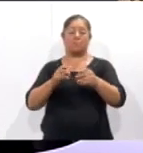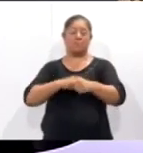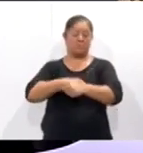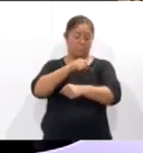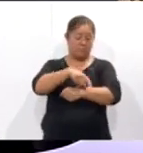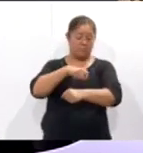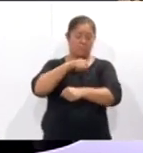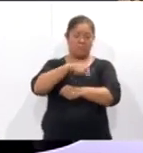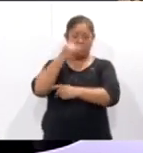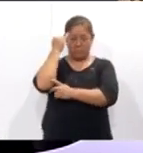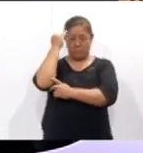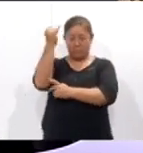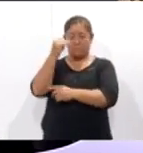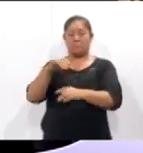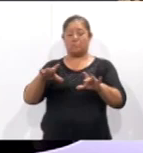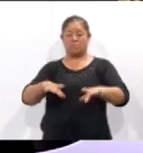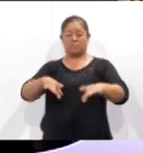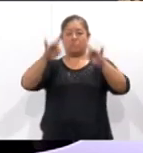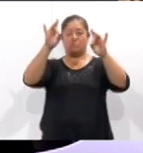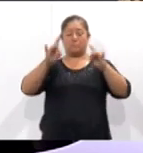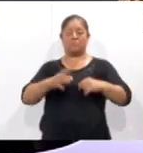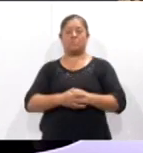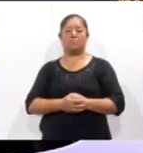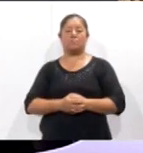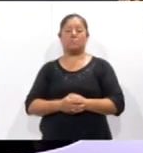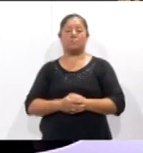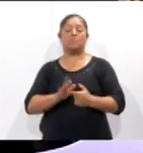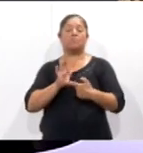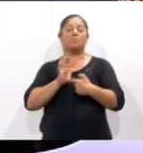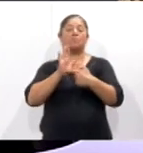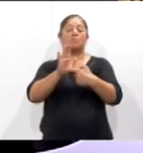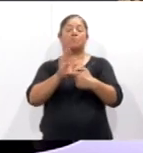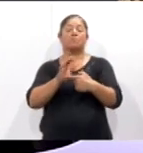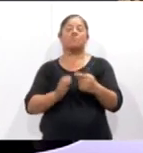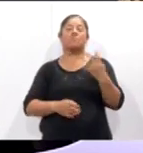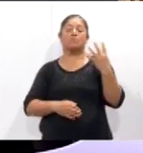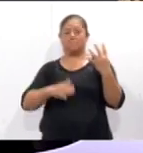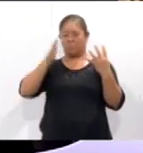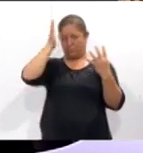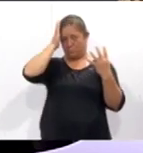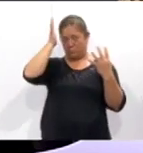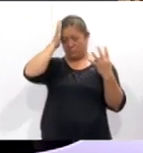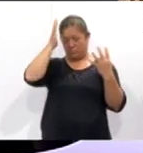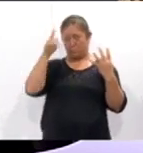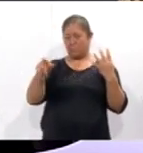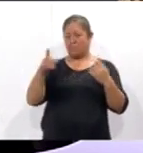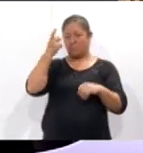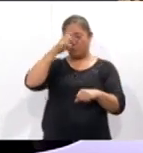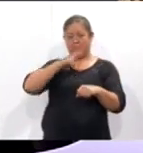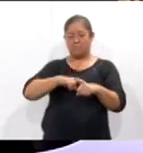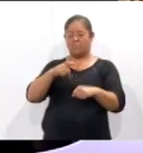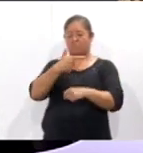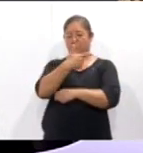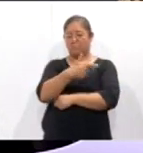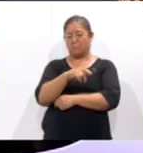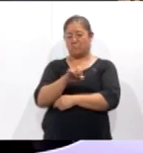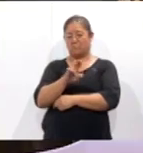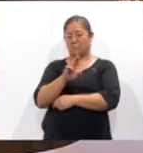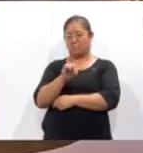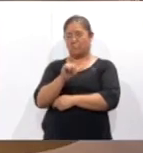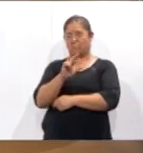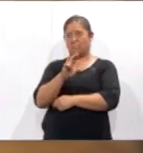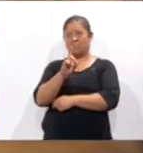Creativo del Circo, que nos presentó la obra Los Cuatro Señoríos, bajo la dirección de Gerardo Mesa Coatianguis.